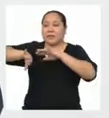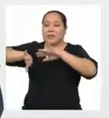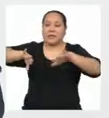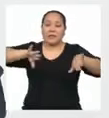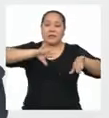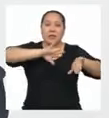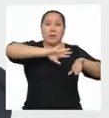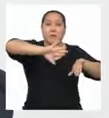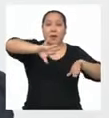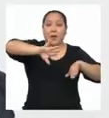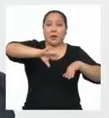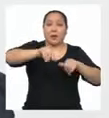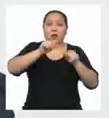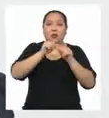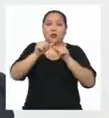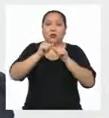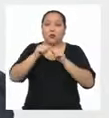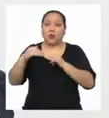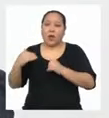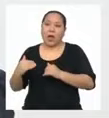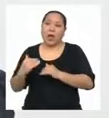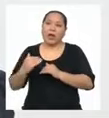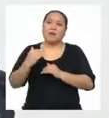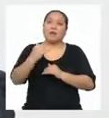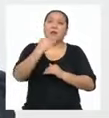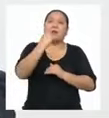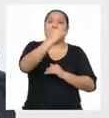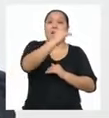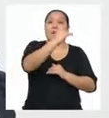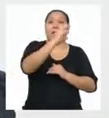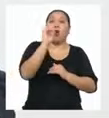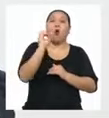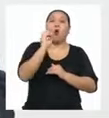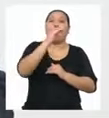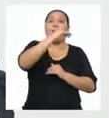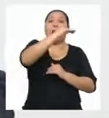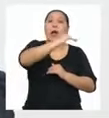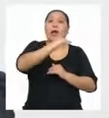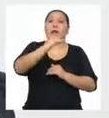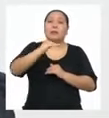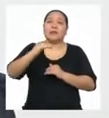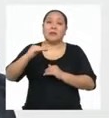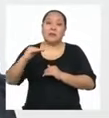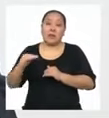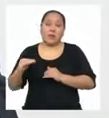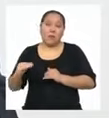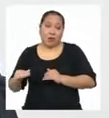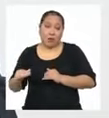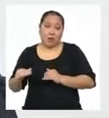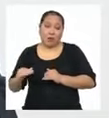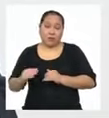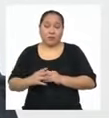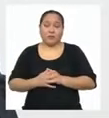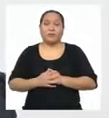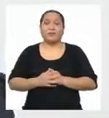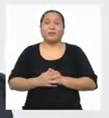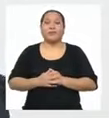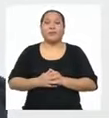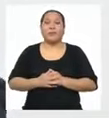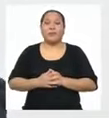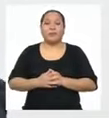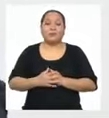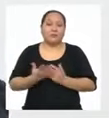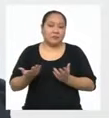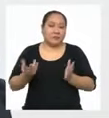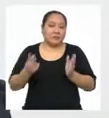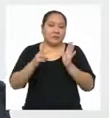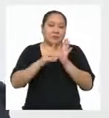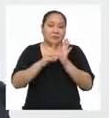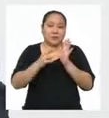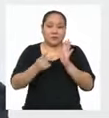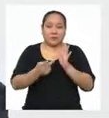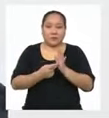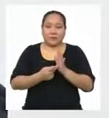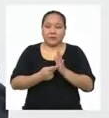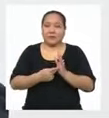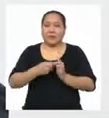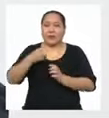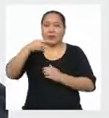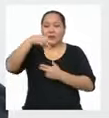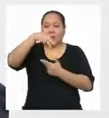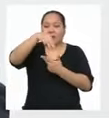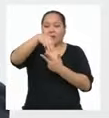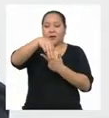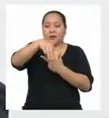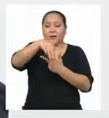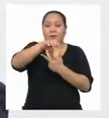creciente o decreciente En dos partes de igual número de datos Es decir, la mediana